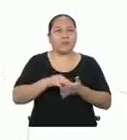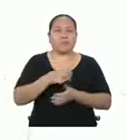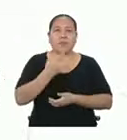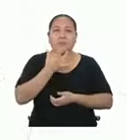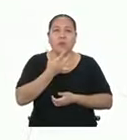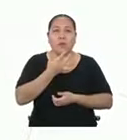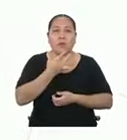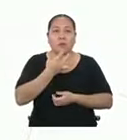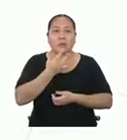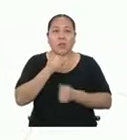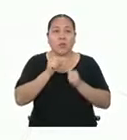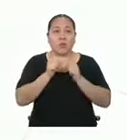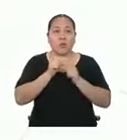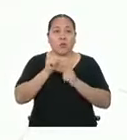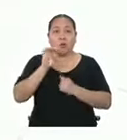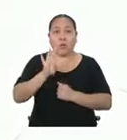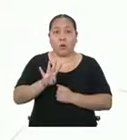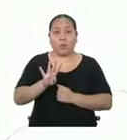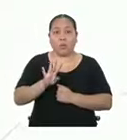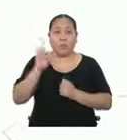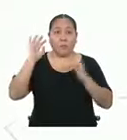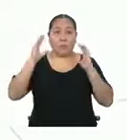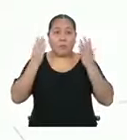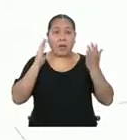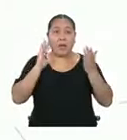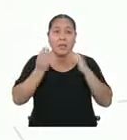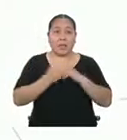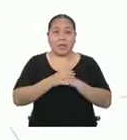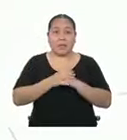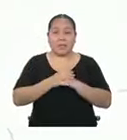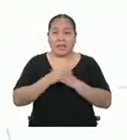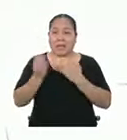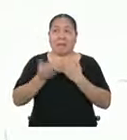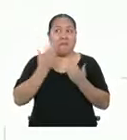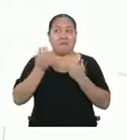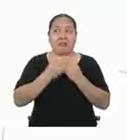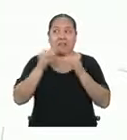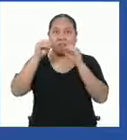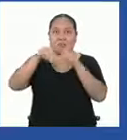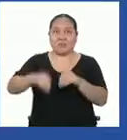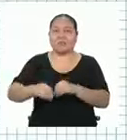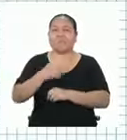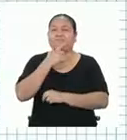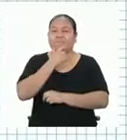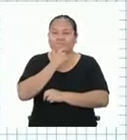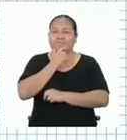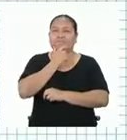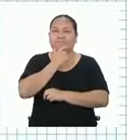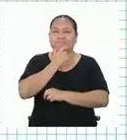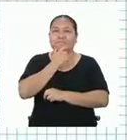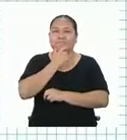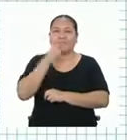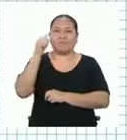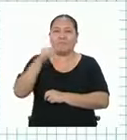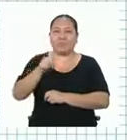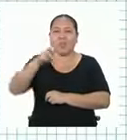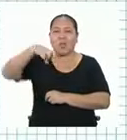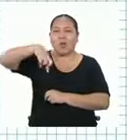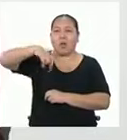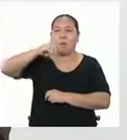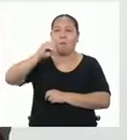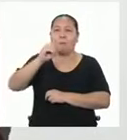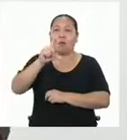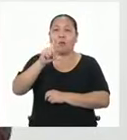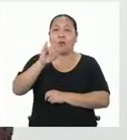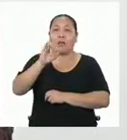favorita es la número cuatro. Además, parece que es la carpa más fácil de armar. Ya veo. Se trata de un poliedro.